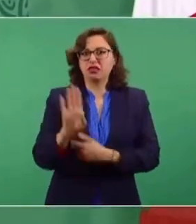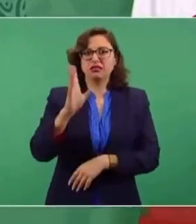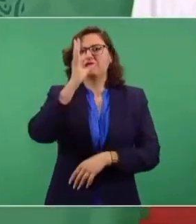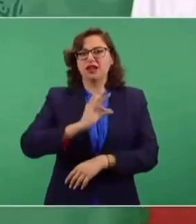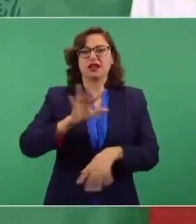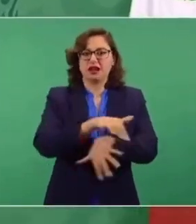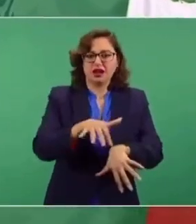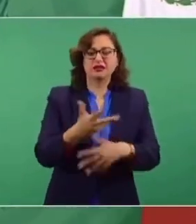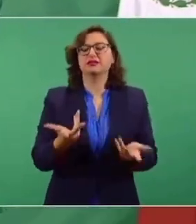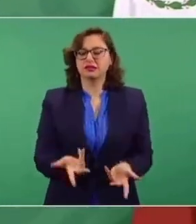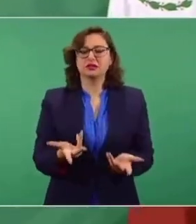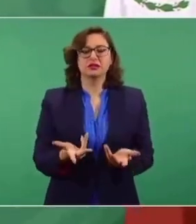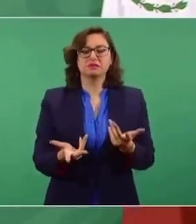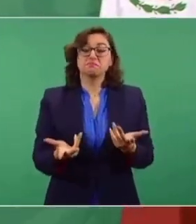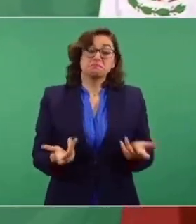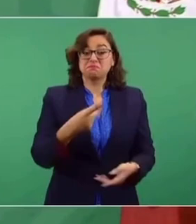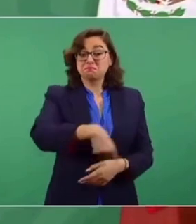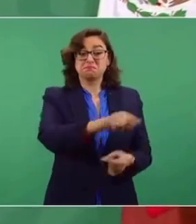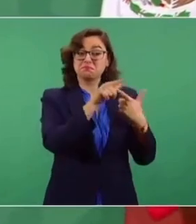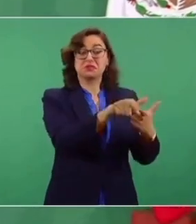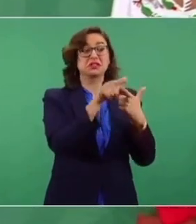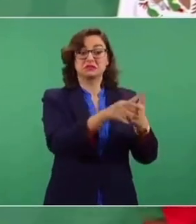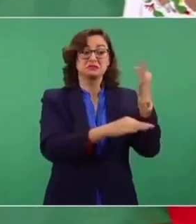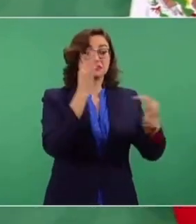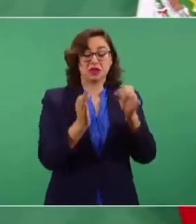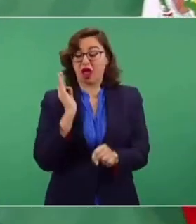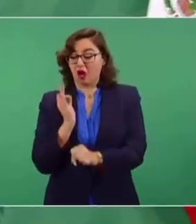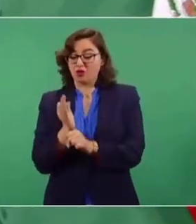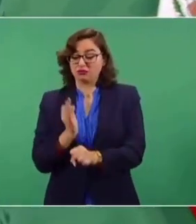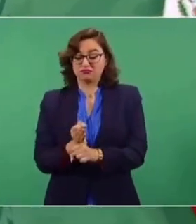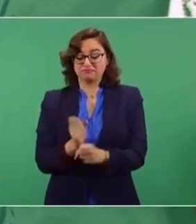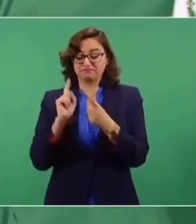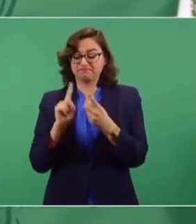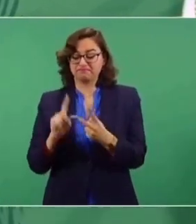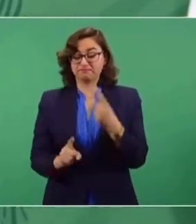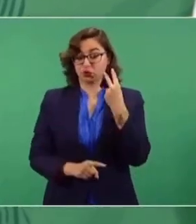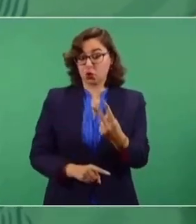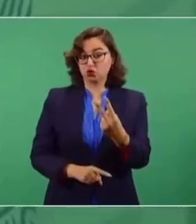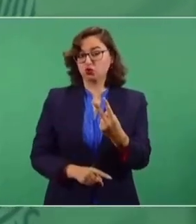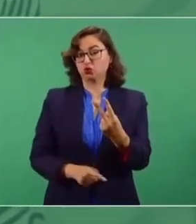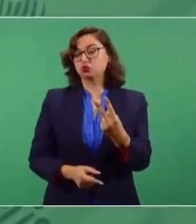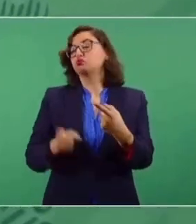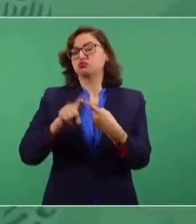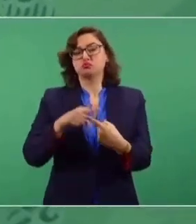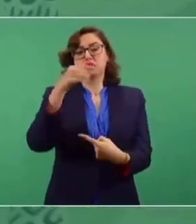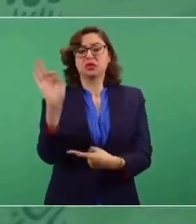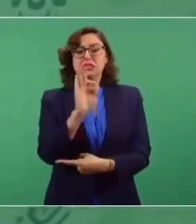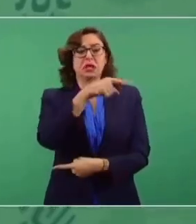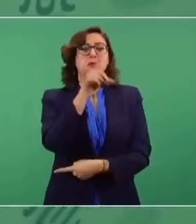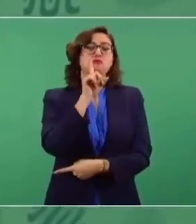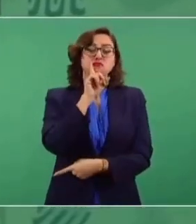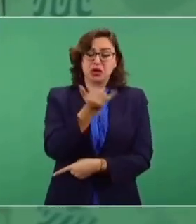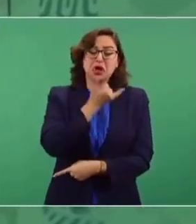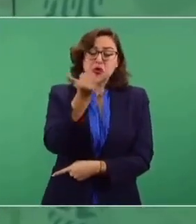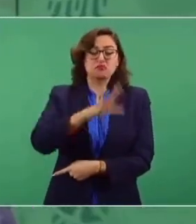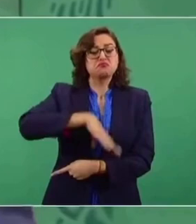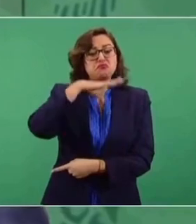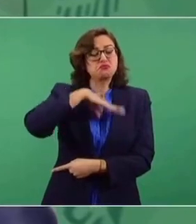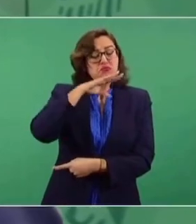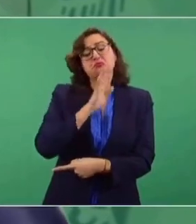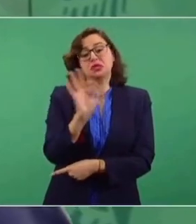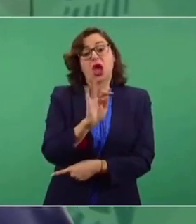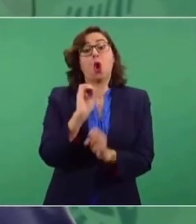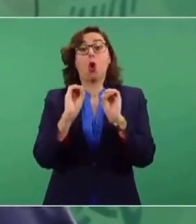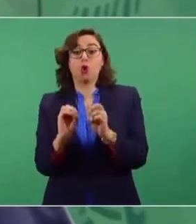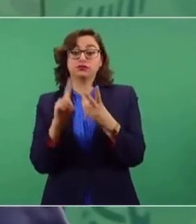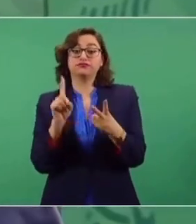Y sólo hay dos explicaciones, que en efecto hubo un error o un montaje, que no lo descarto,